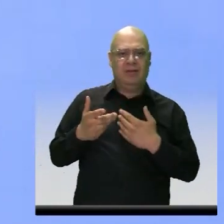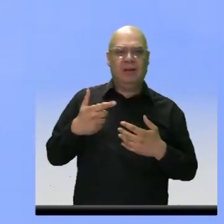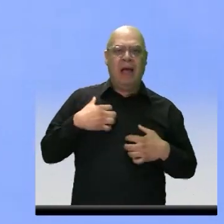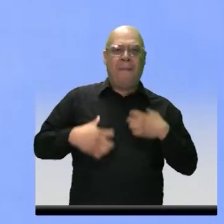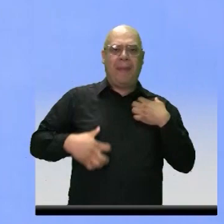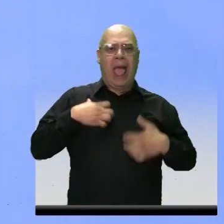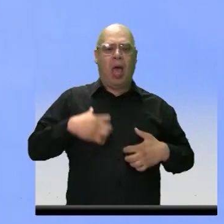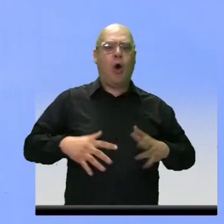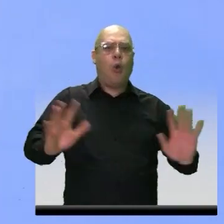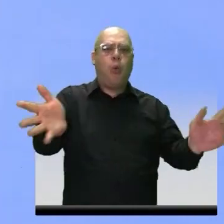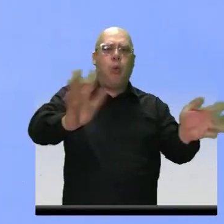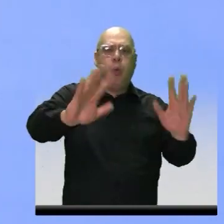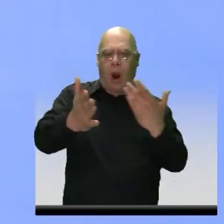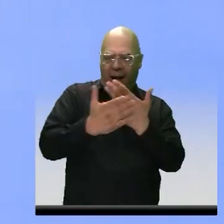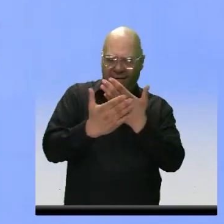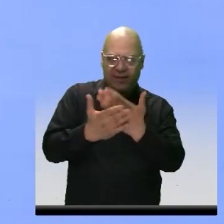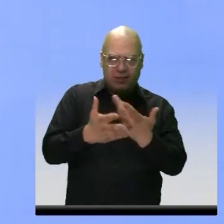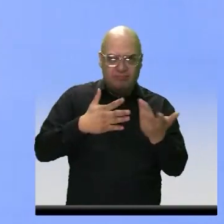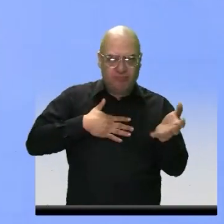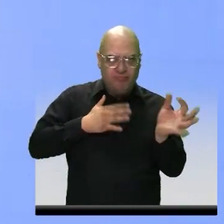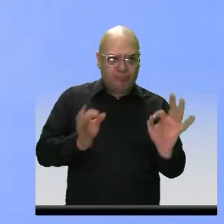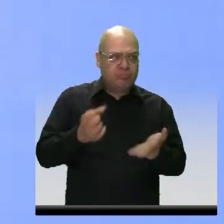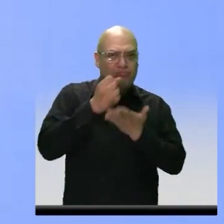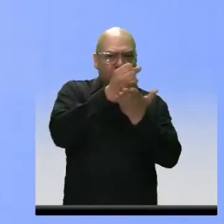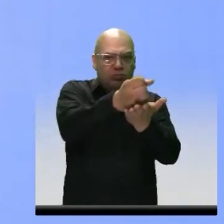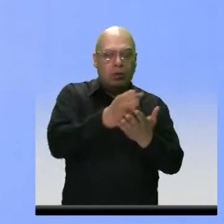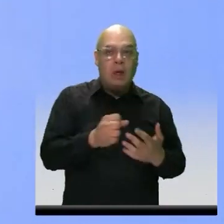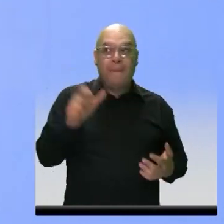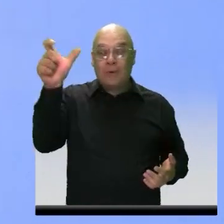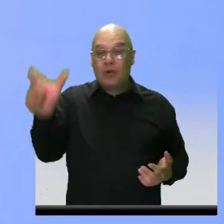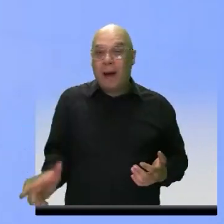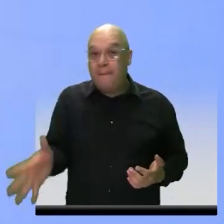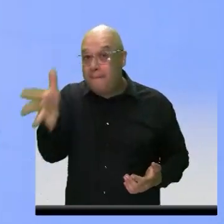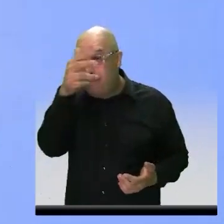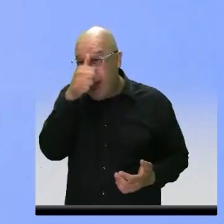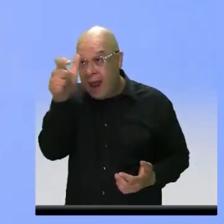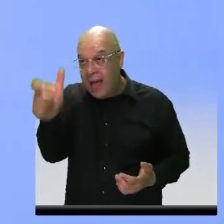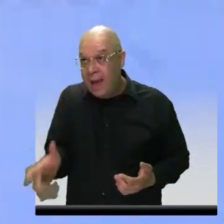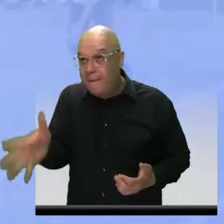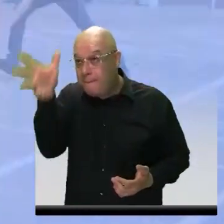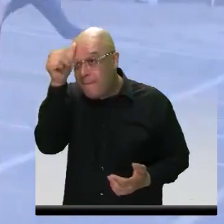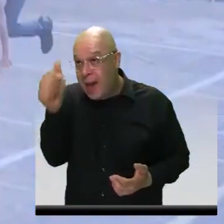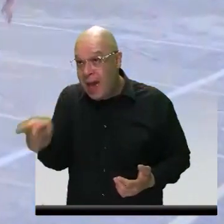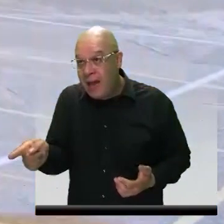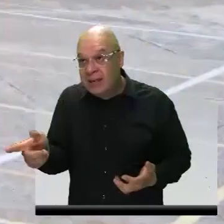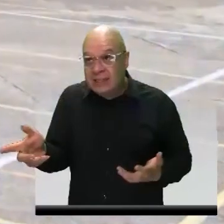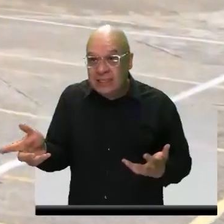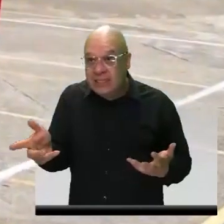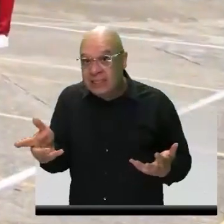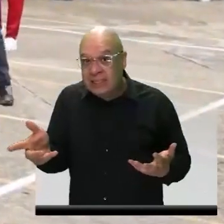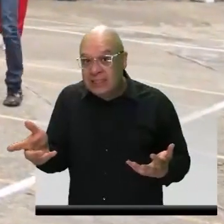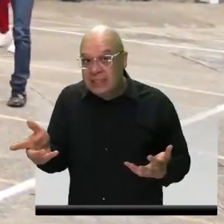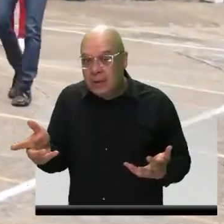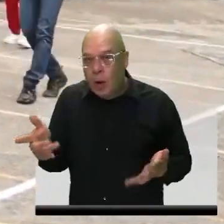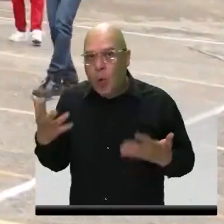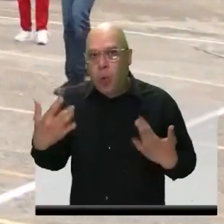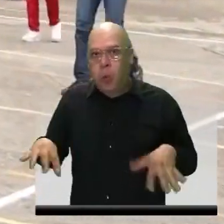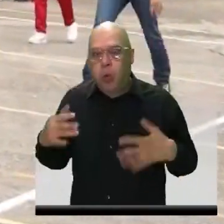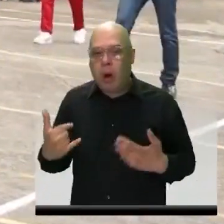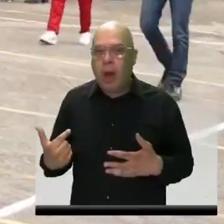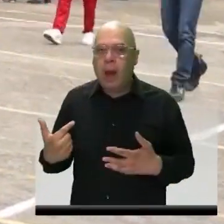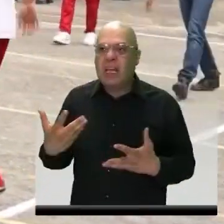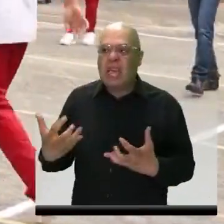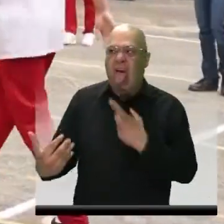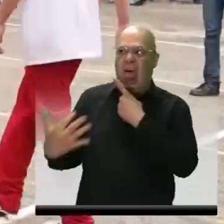miedo, que al igual el bandido, el sujeto que los están corrompiendo así, ese sí quiere el mal para ustedes, no